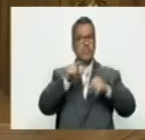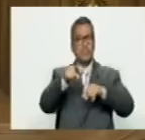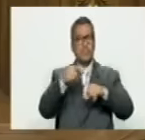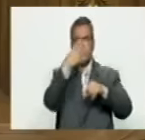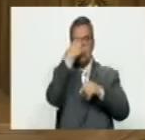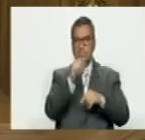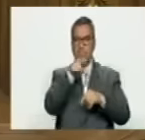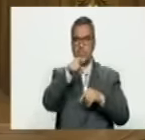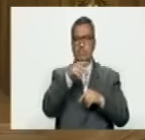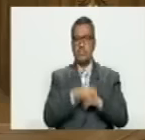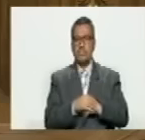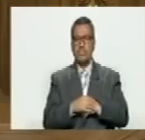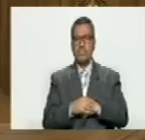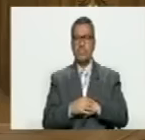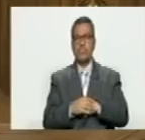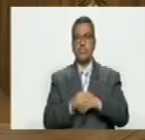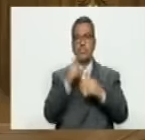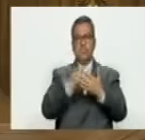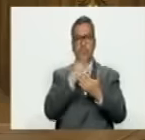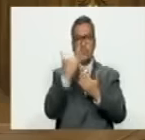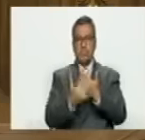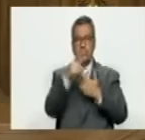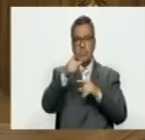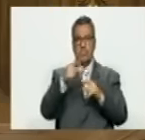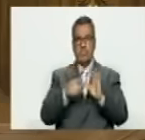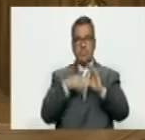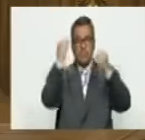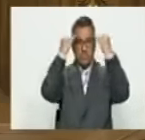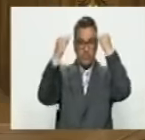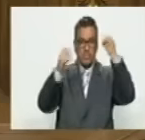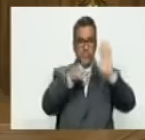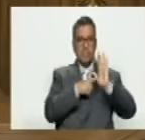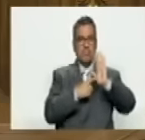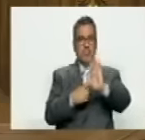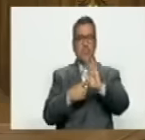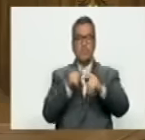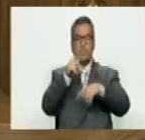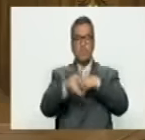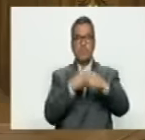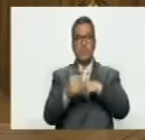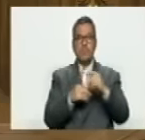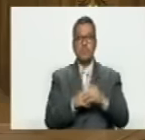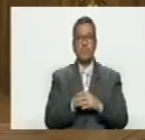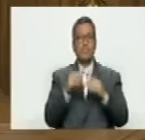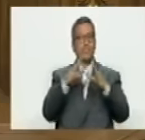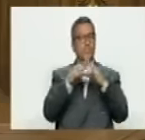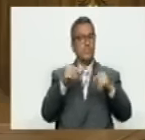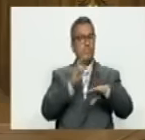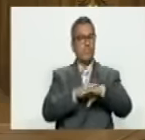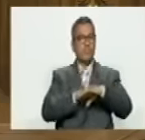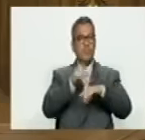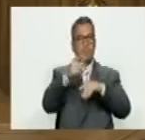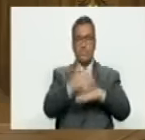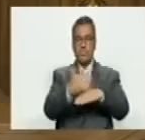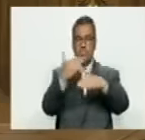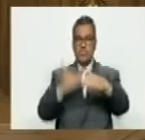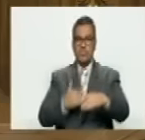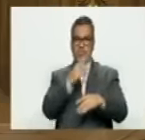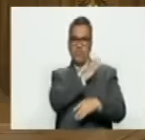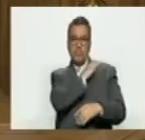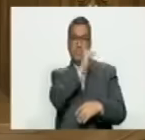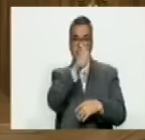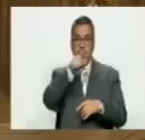entendería que hay un plan esa es la idea hay una cabeza maestra que dirige un plan todo lo que está ocurriendo detrás tiene un jefe